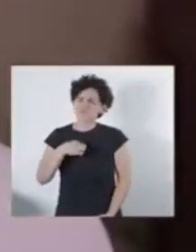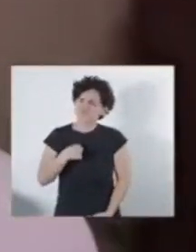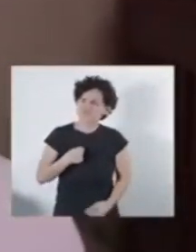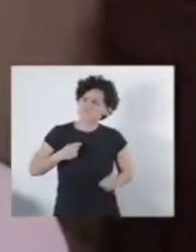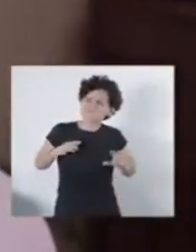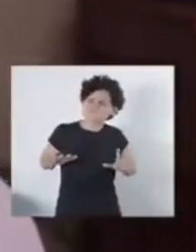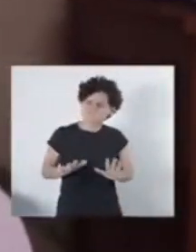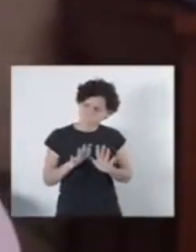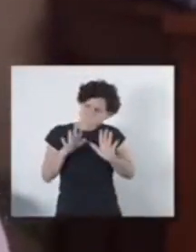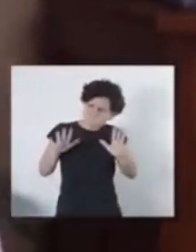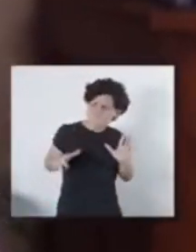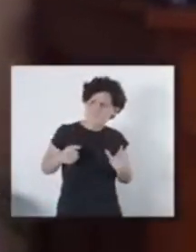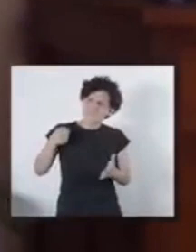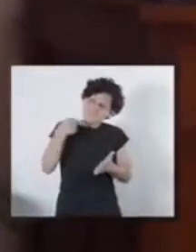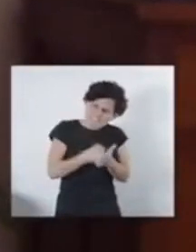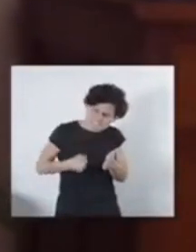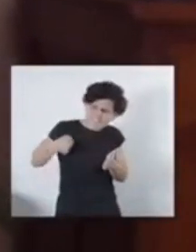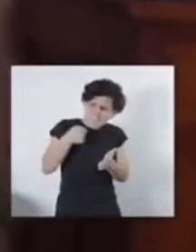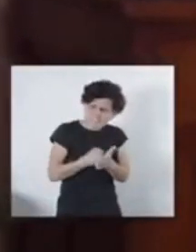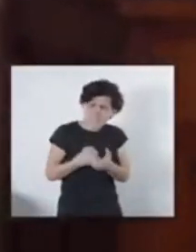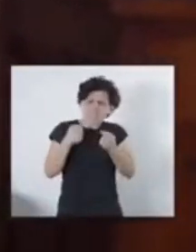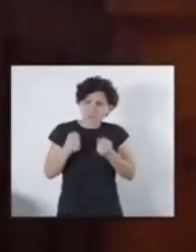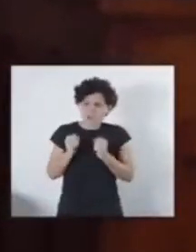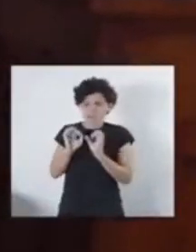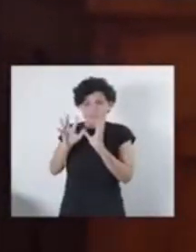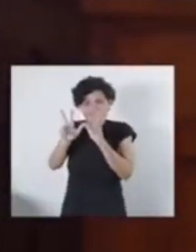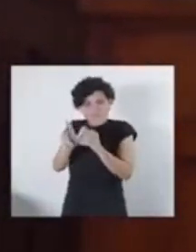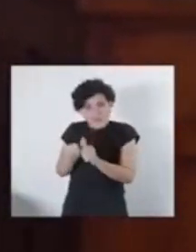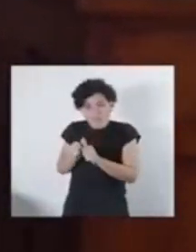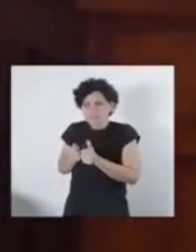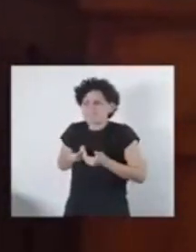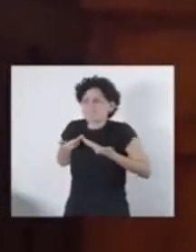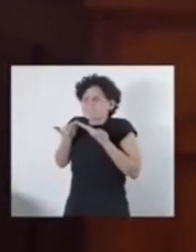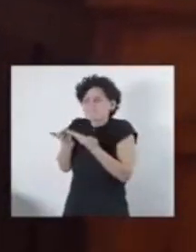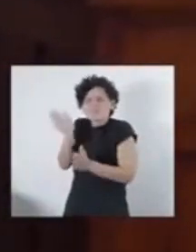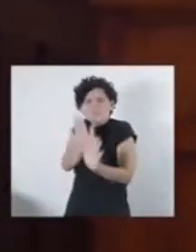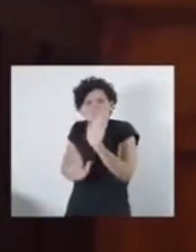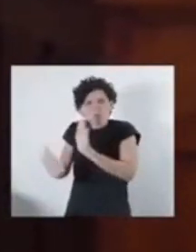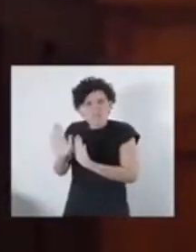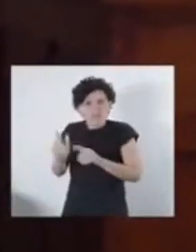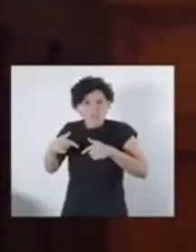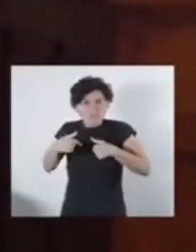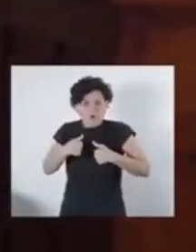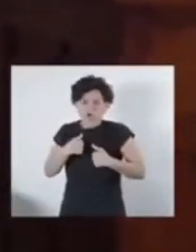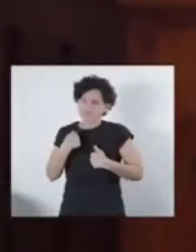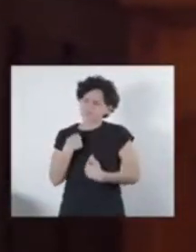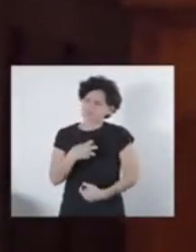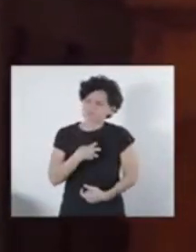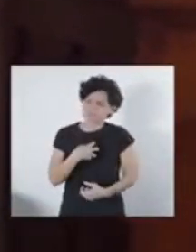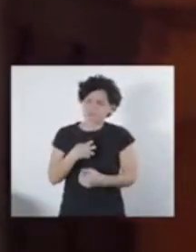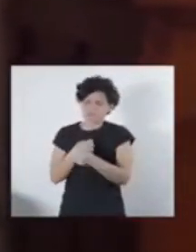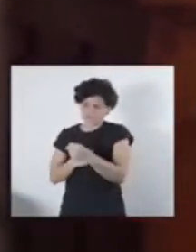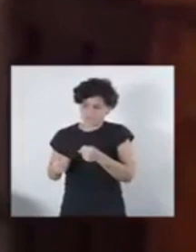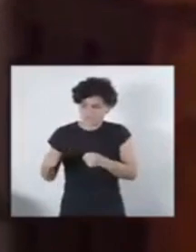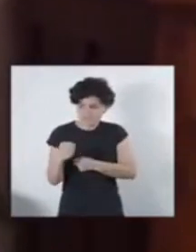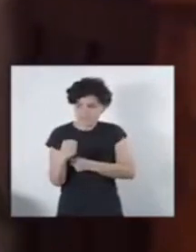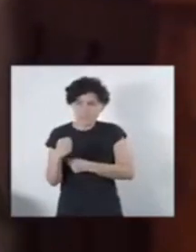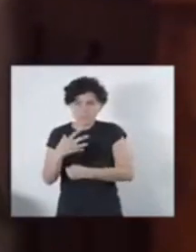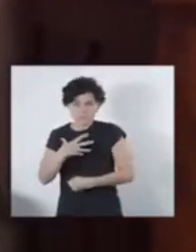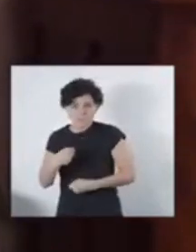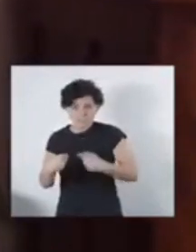Me he sacado la cresta toda la vida para mantener a mi familia. Y hoy tengo miedo de transformarme en una carga para mi hija.